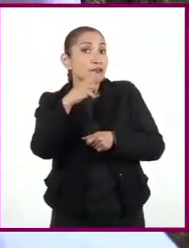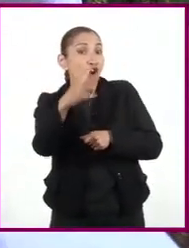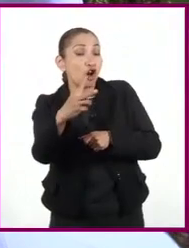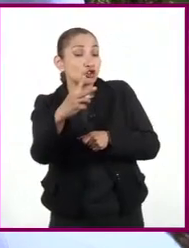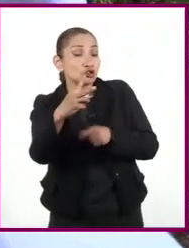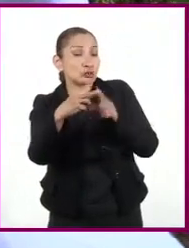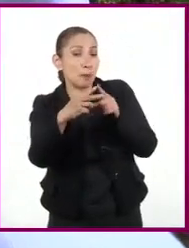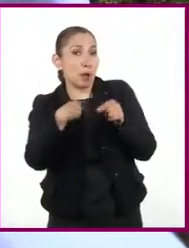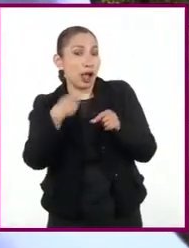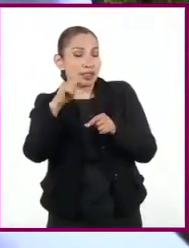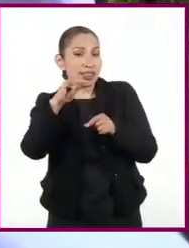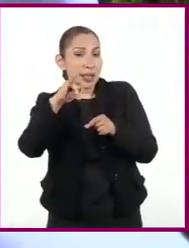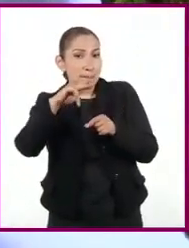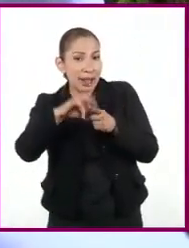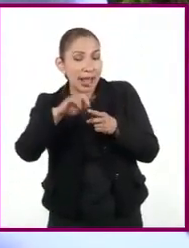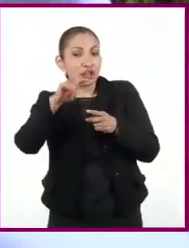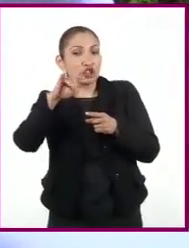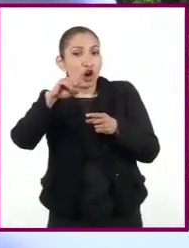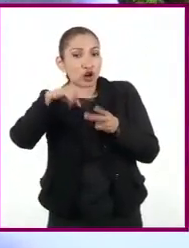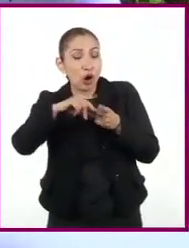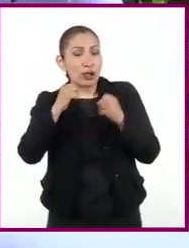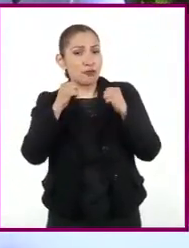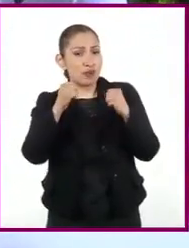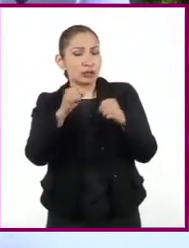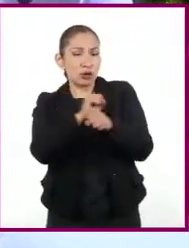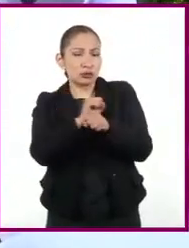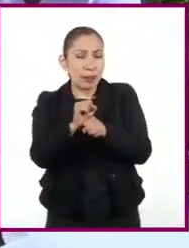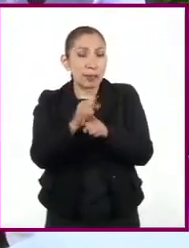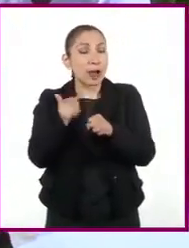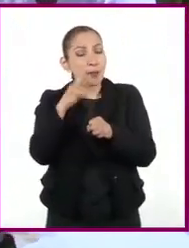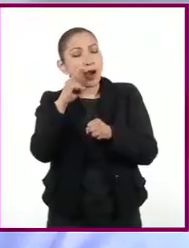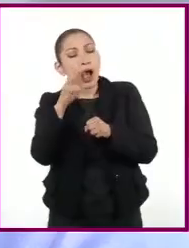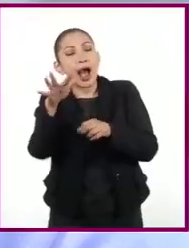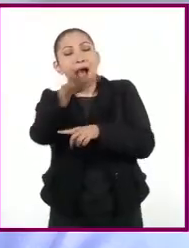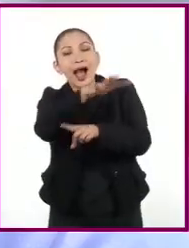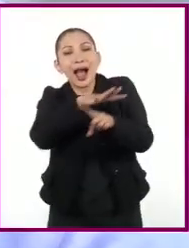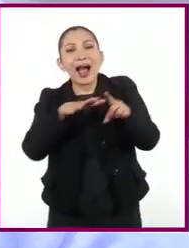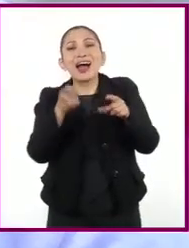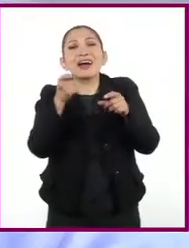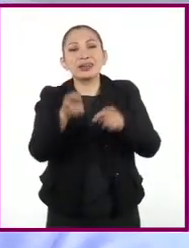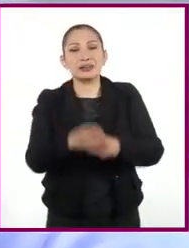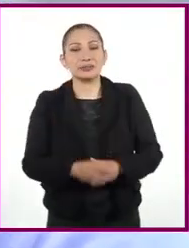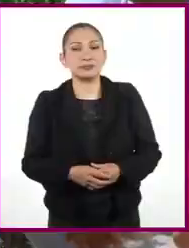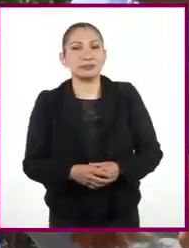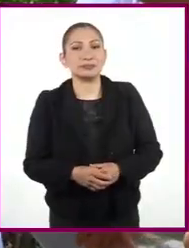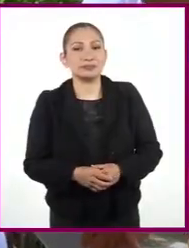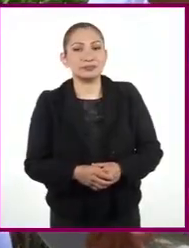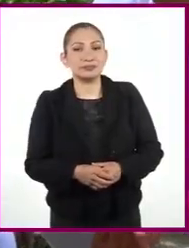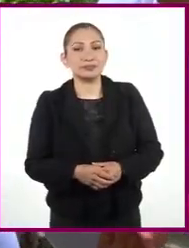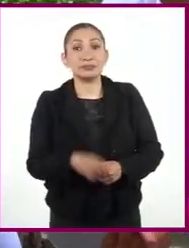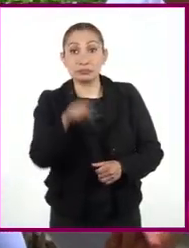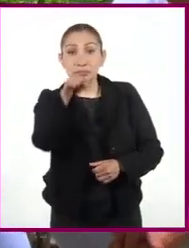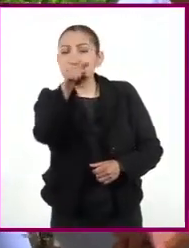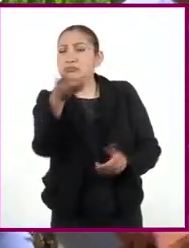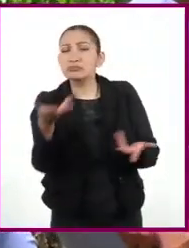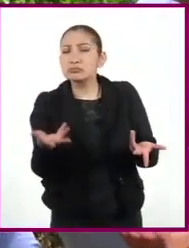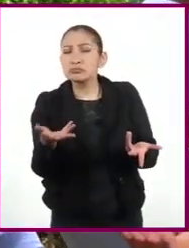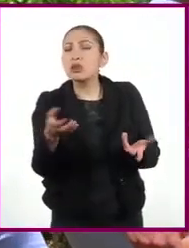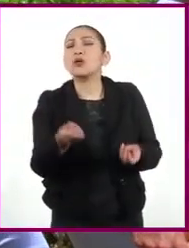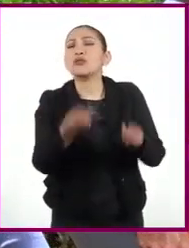Como el timbre, el tono y la intensidad Nos acercan a lo que nos rodea ¿Y tú?